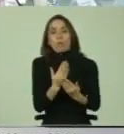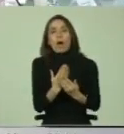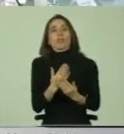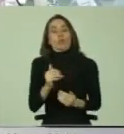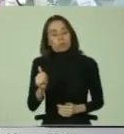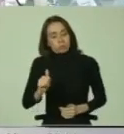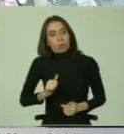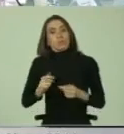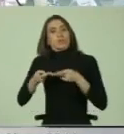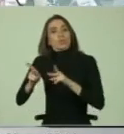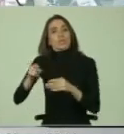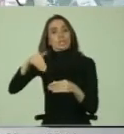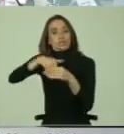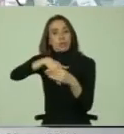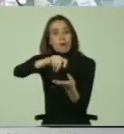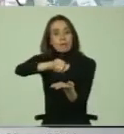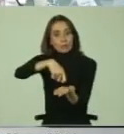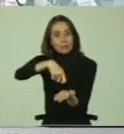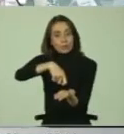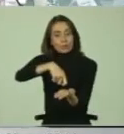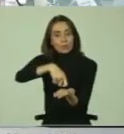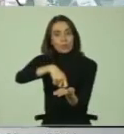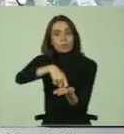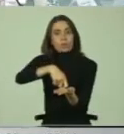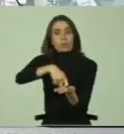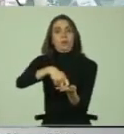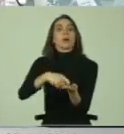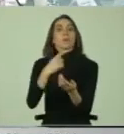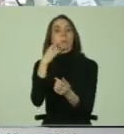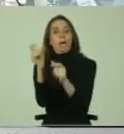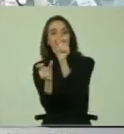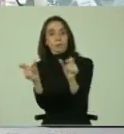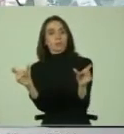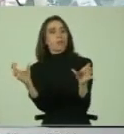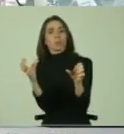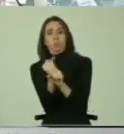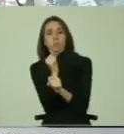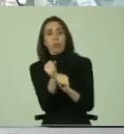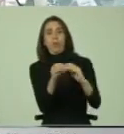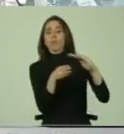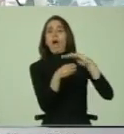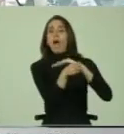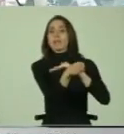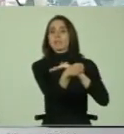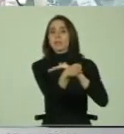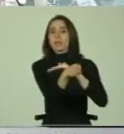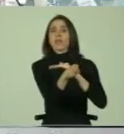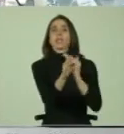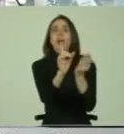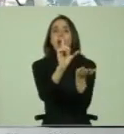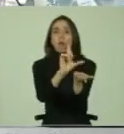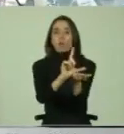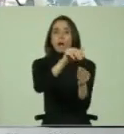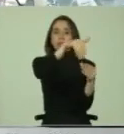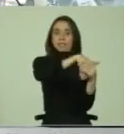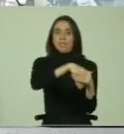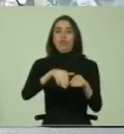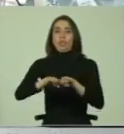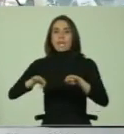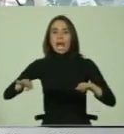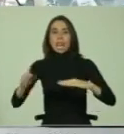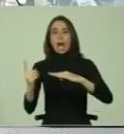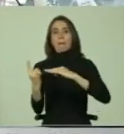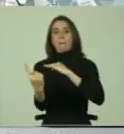de su derecho a sufragio, de modo que tengan un acceso expedito a los locales y mesas de votación. Sin embargo,